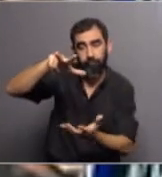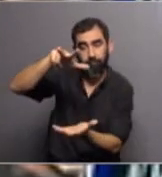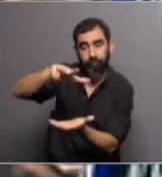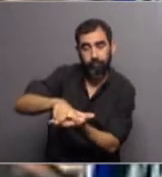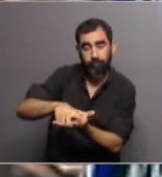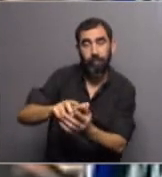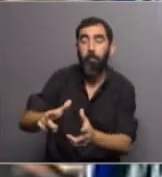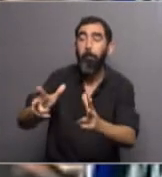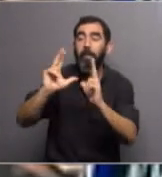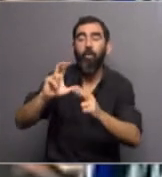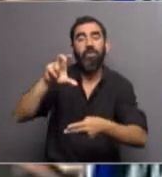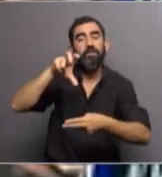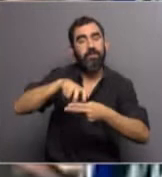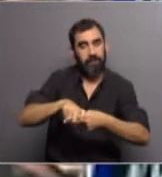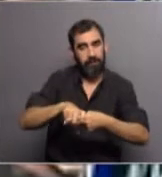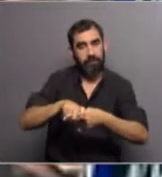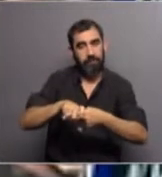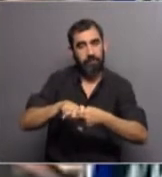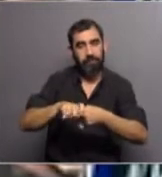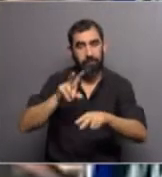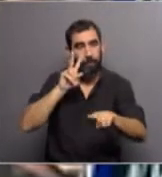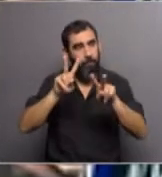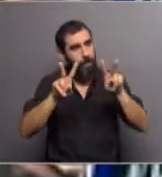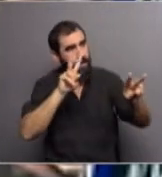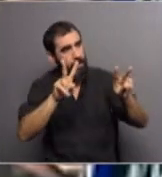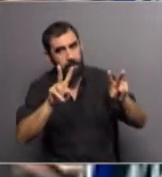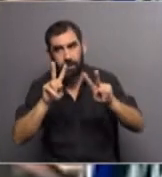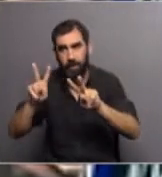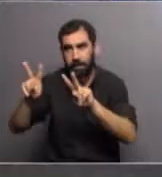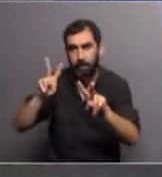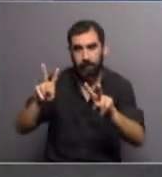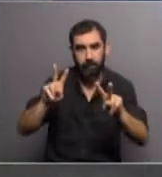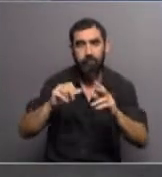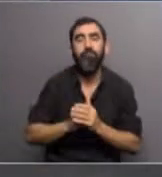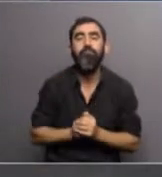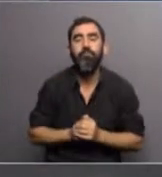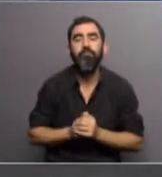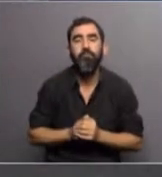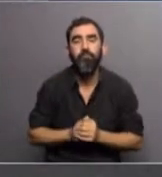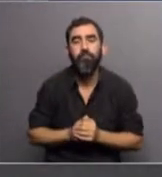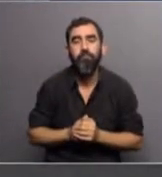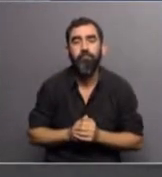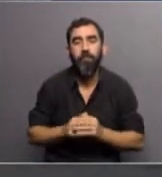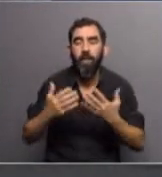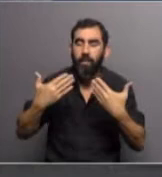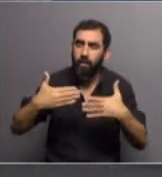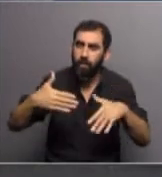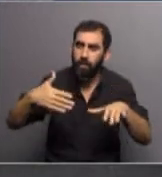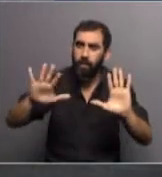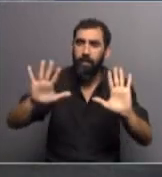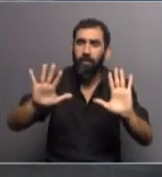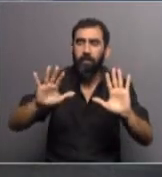sentate aquí y mira todo eso, deja que penetre en tu